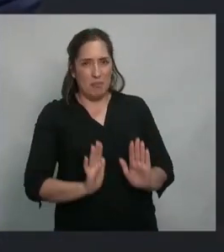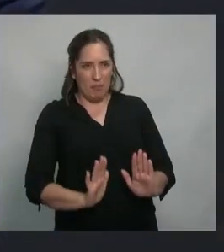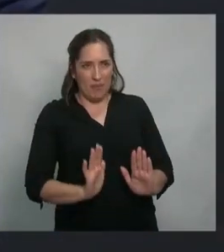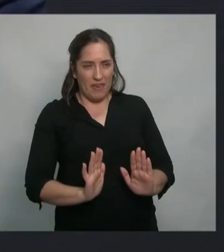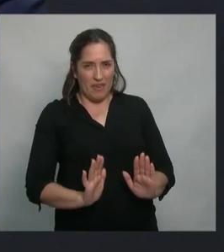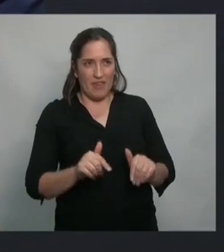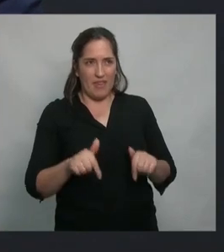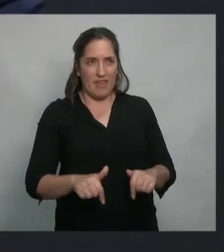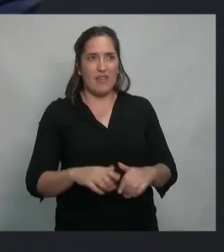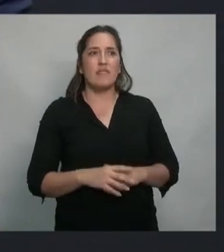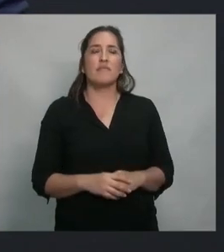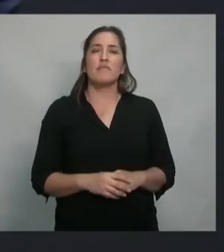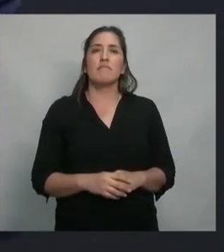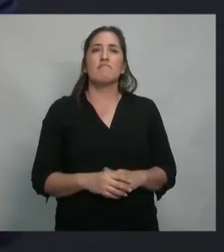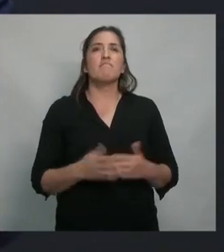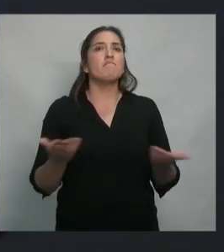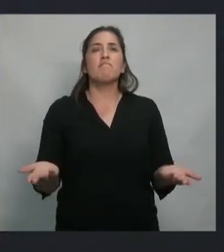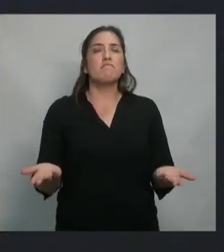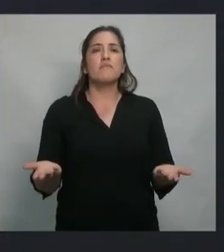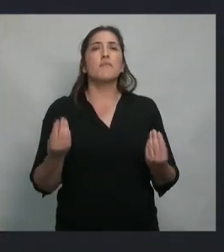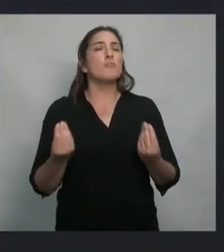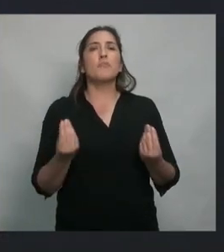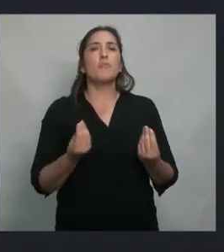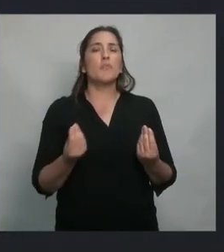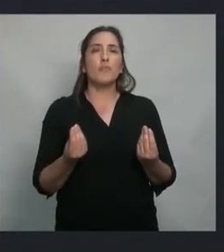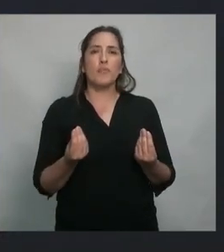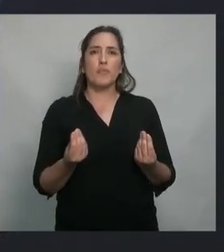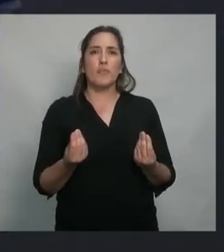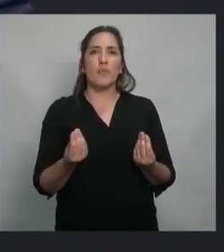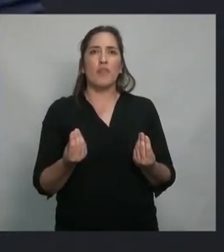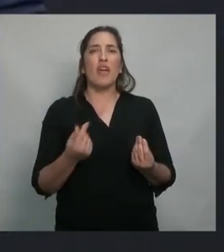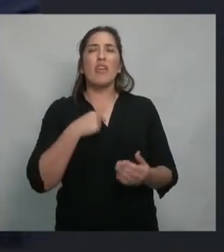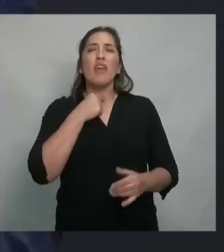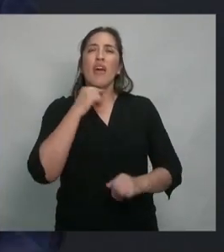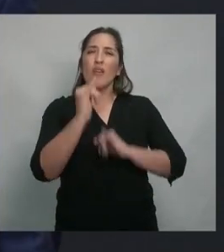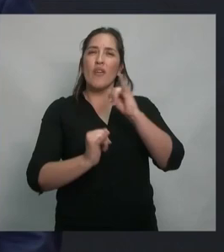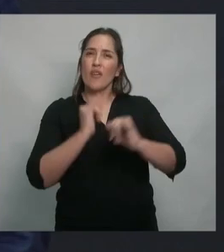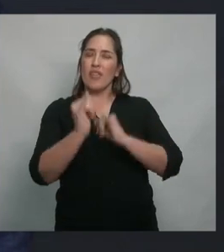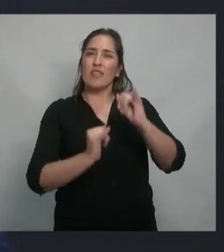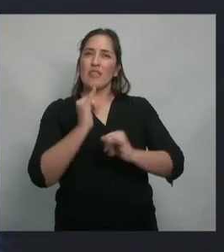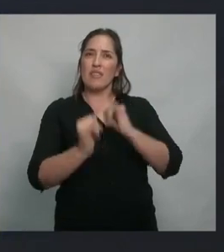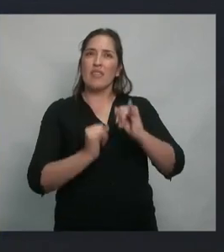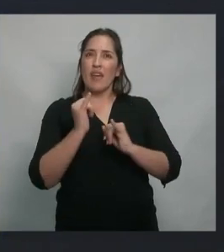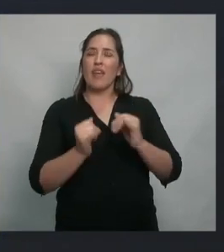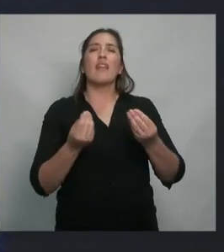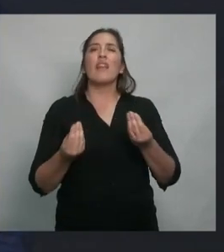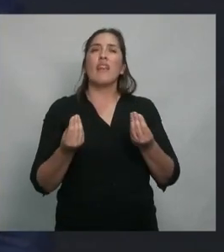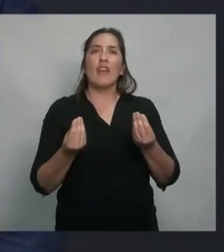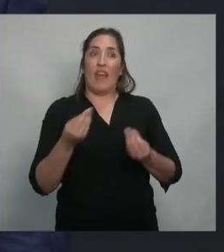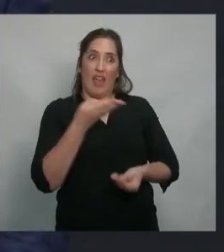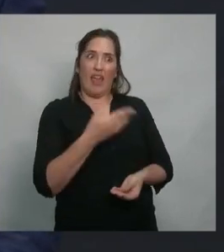porque queremos primero contarle a Cristina que además de los